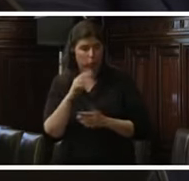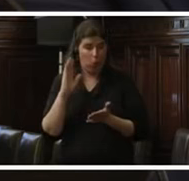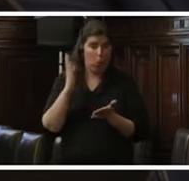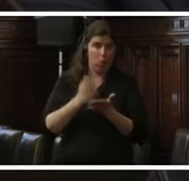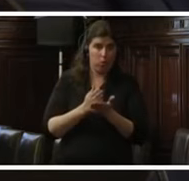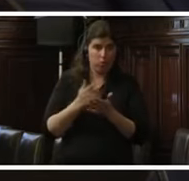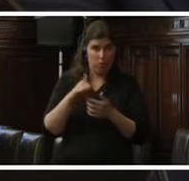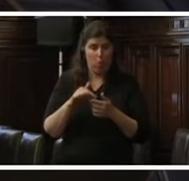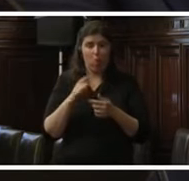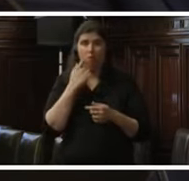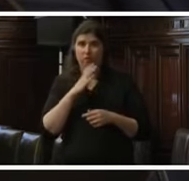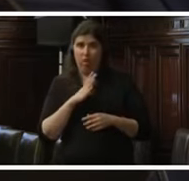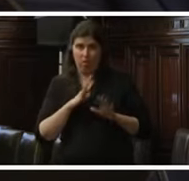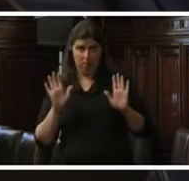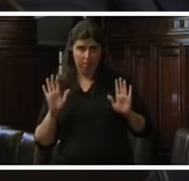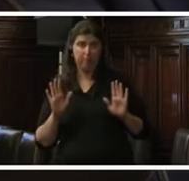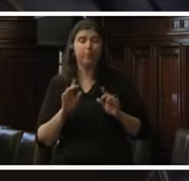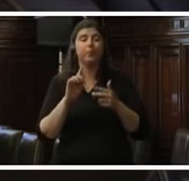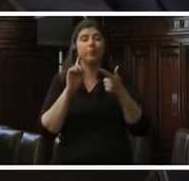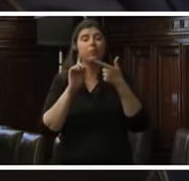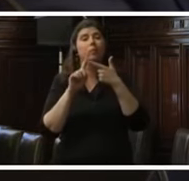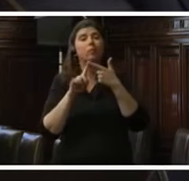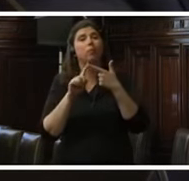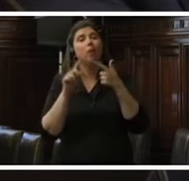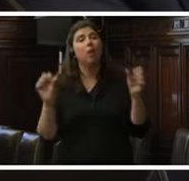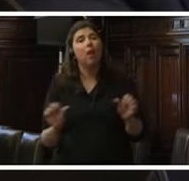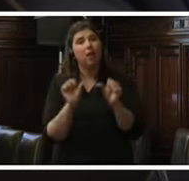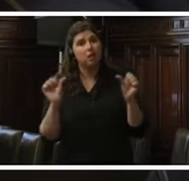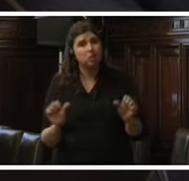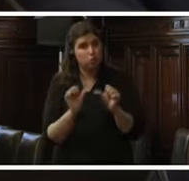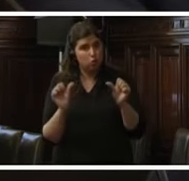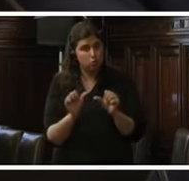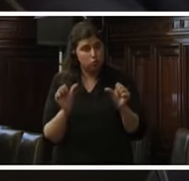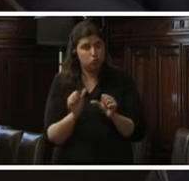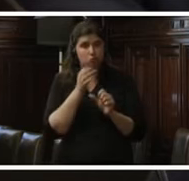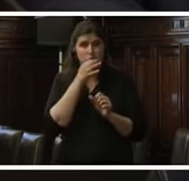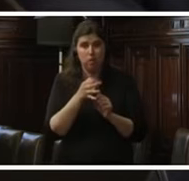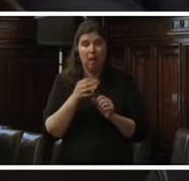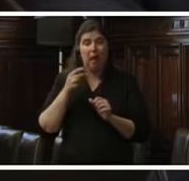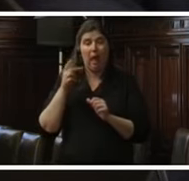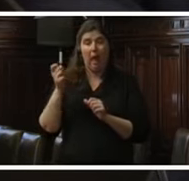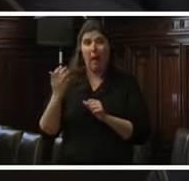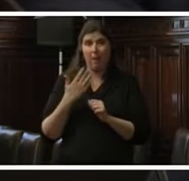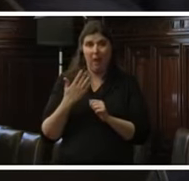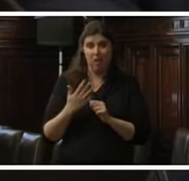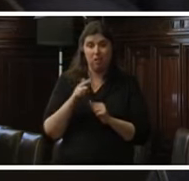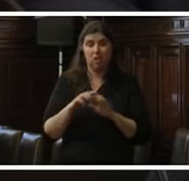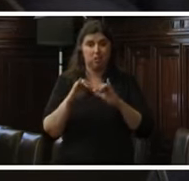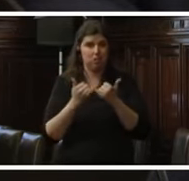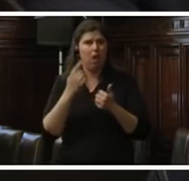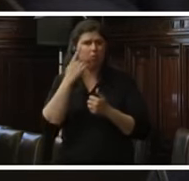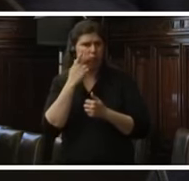giro. Segundo, señalar que los hechos que configuran la amenaza a nuestra independencia de escritos ya son de